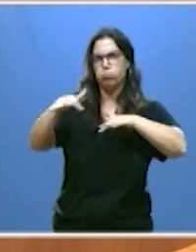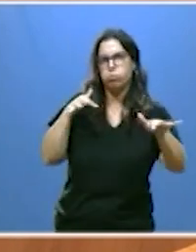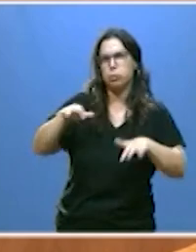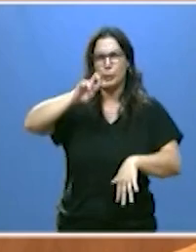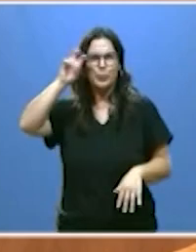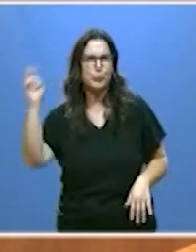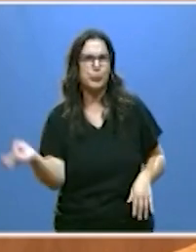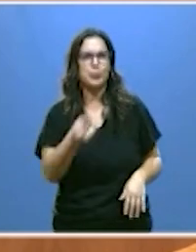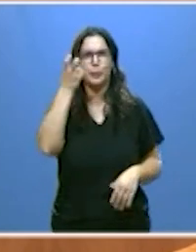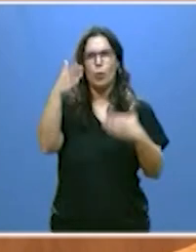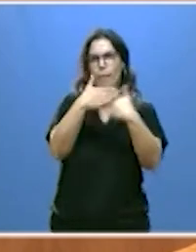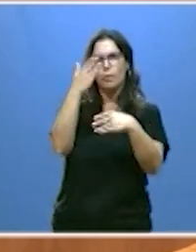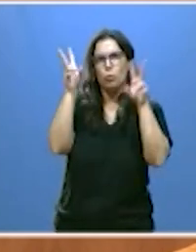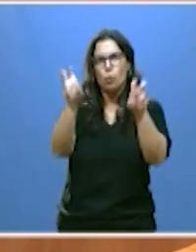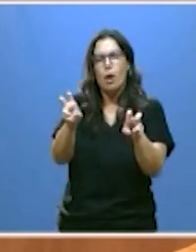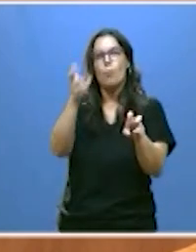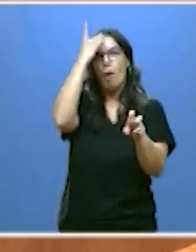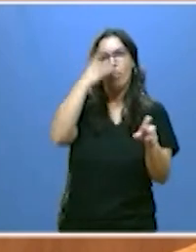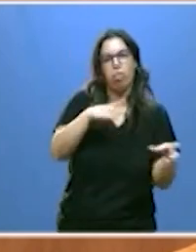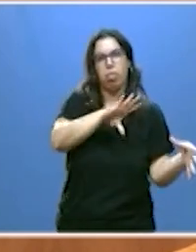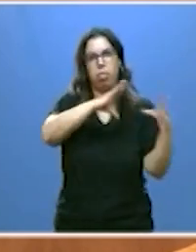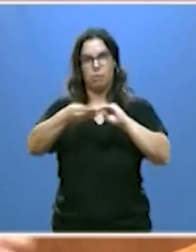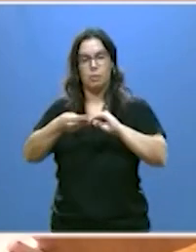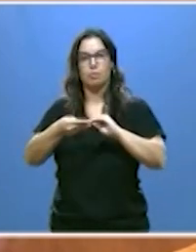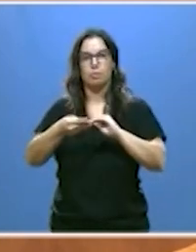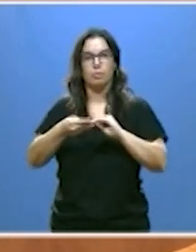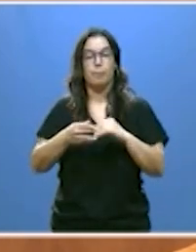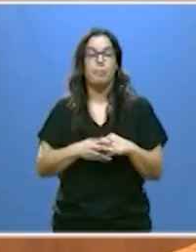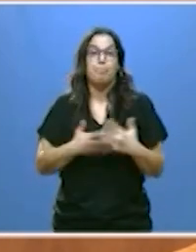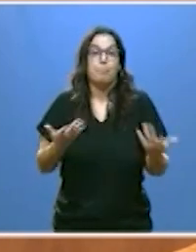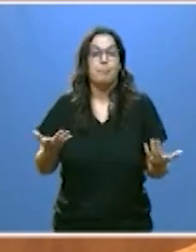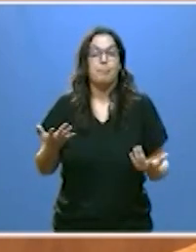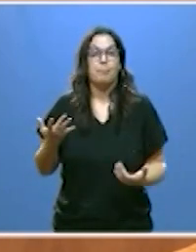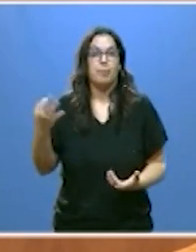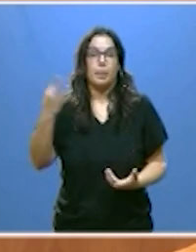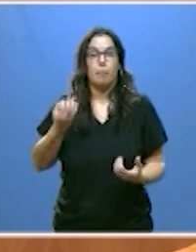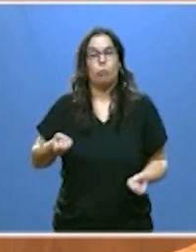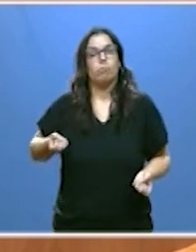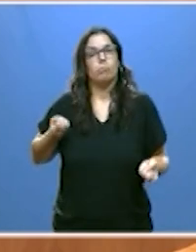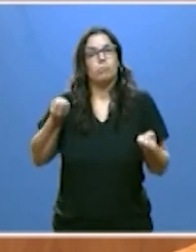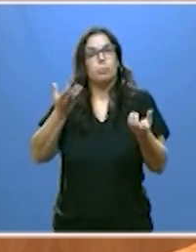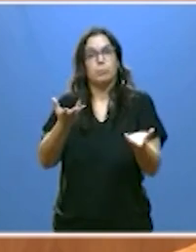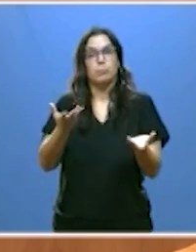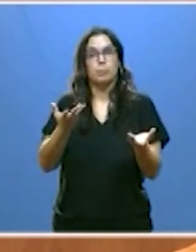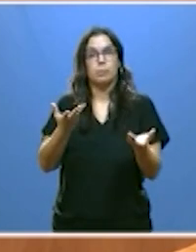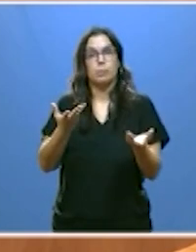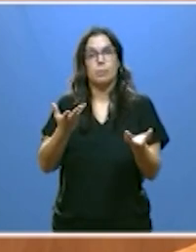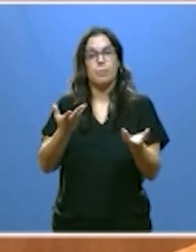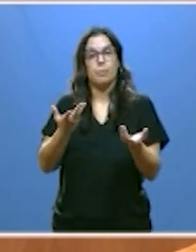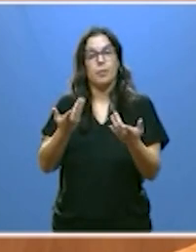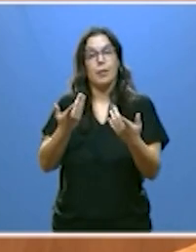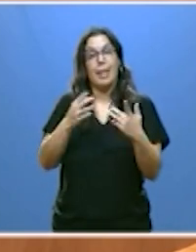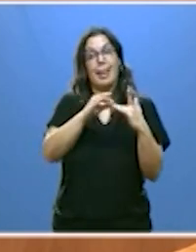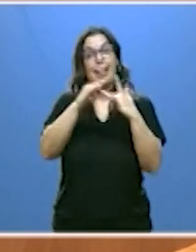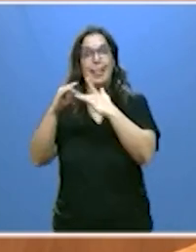diversificada, más innovadora y digitalizada. Y tenemos que expresar cómo se refleja en el